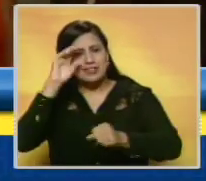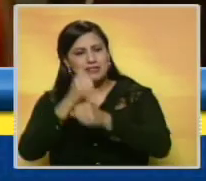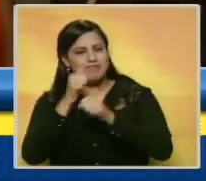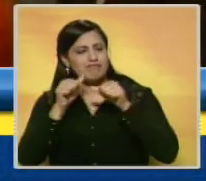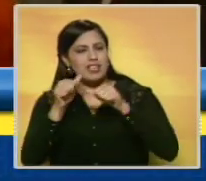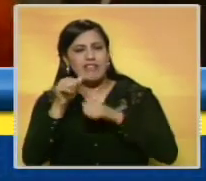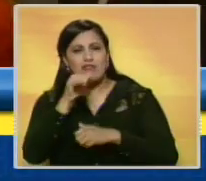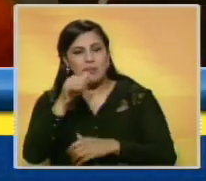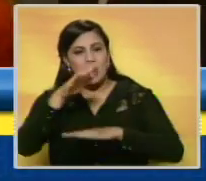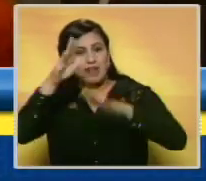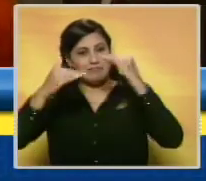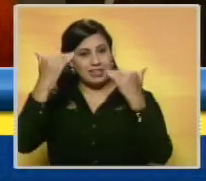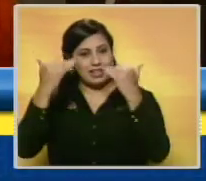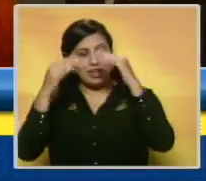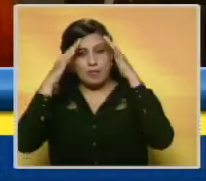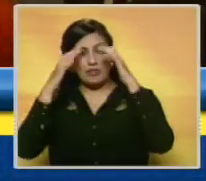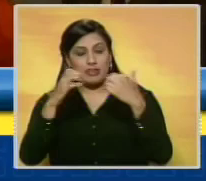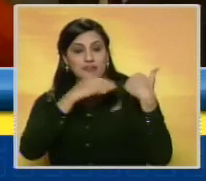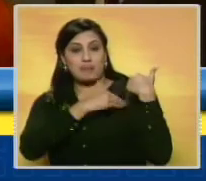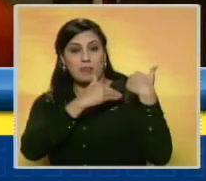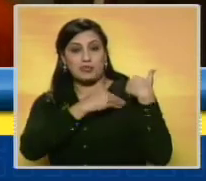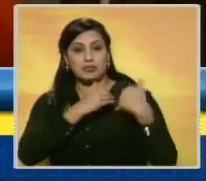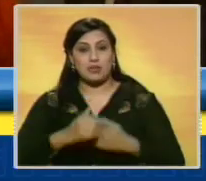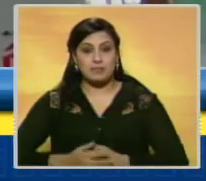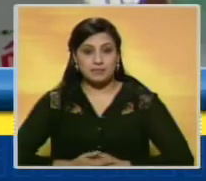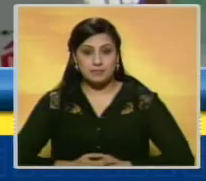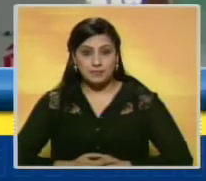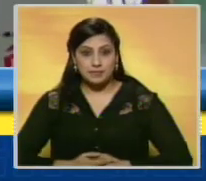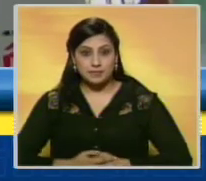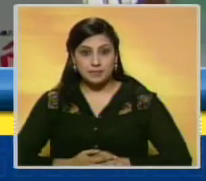informando con ética, profesionalismo y responsabilidad.